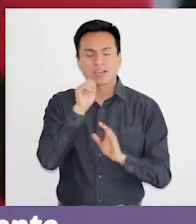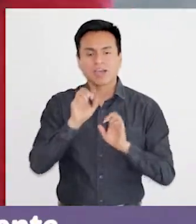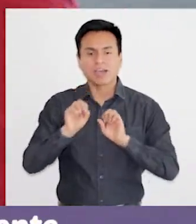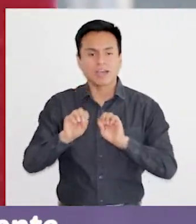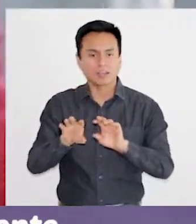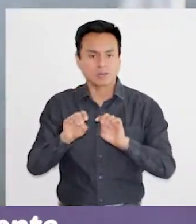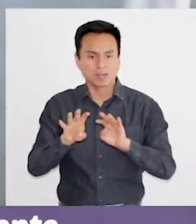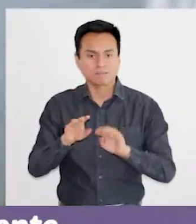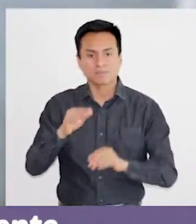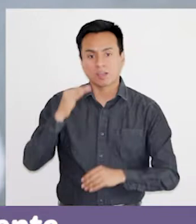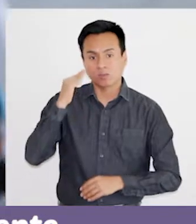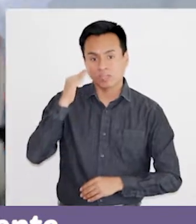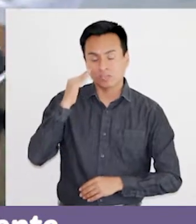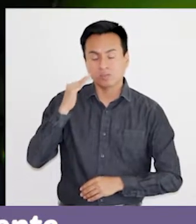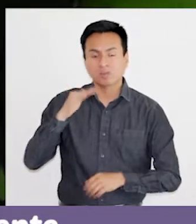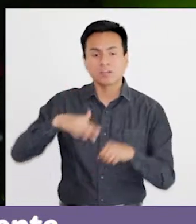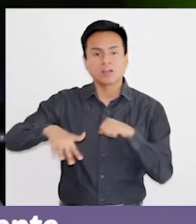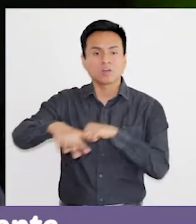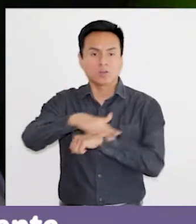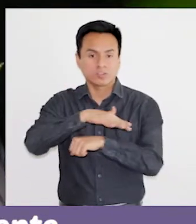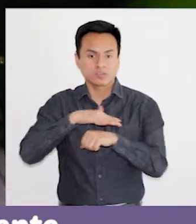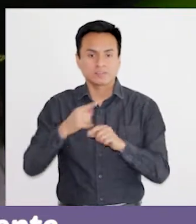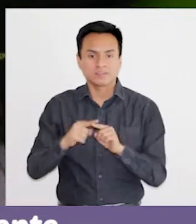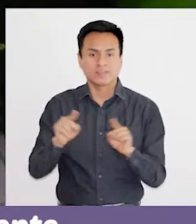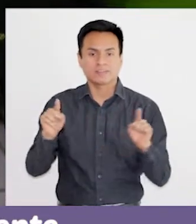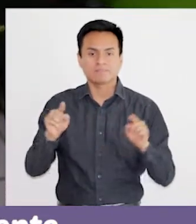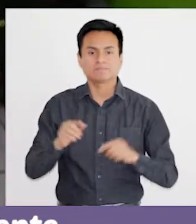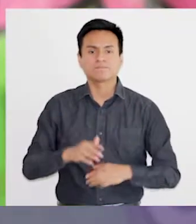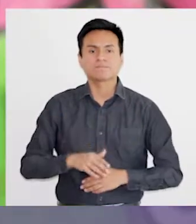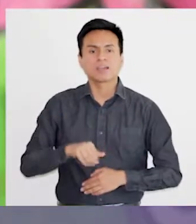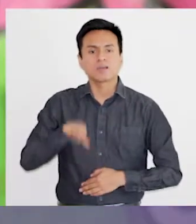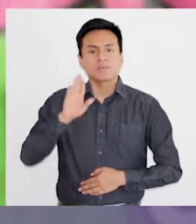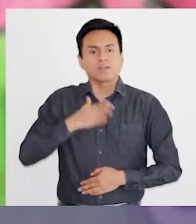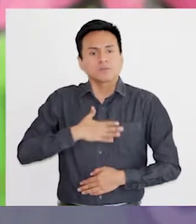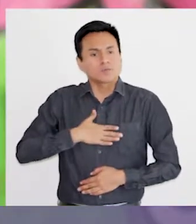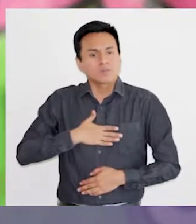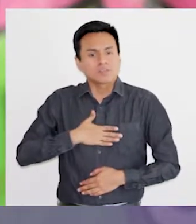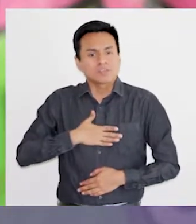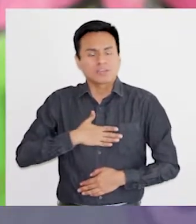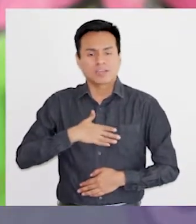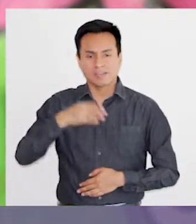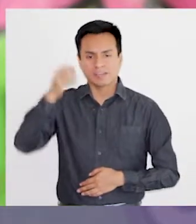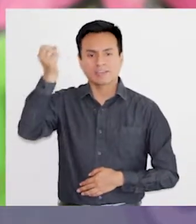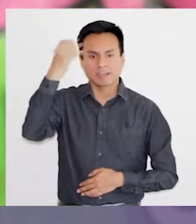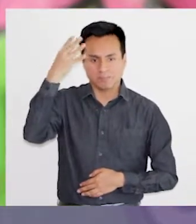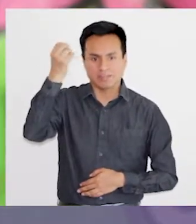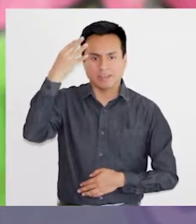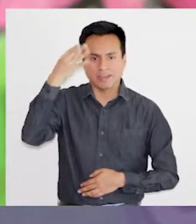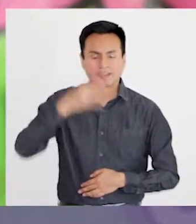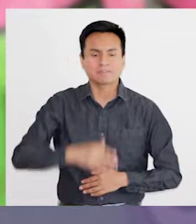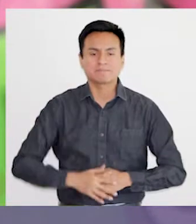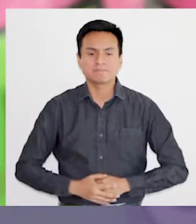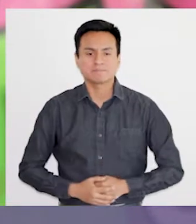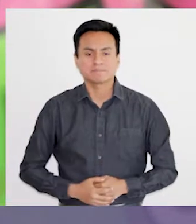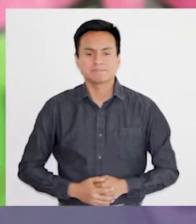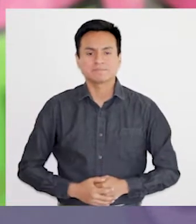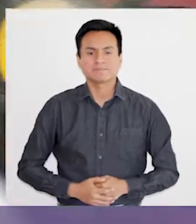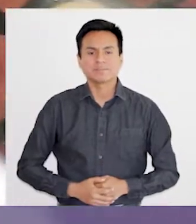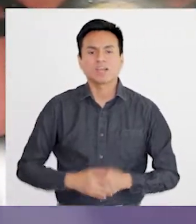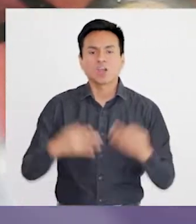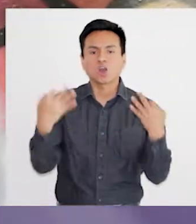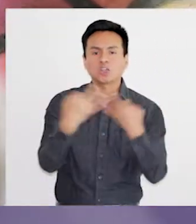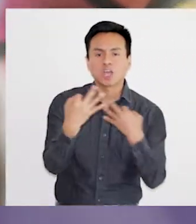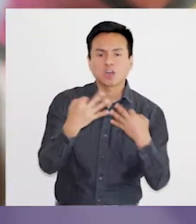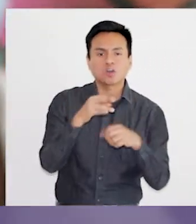incluye el educar a un niño en una condición diferente. Lo que más me gusta es el aprendizaje,